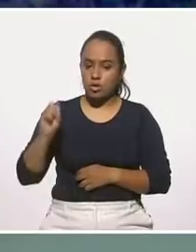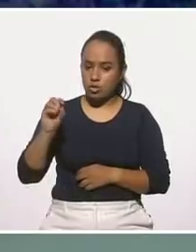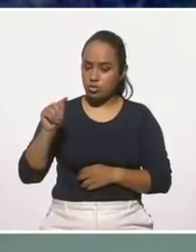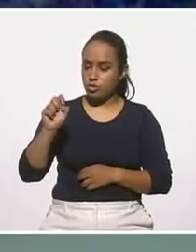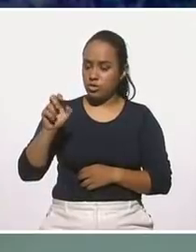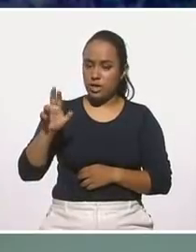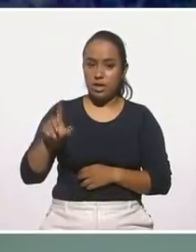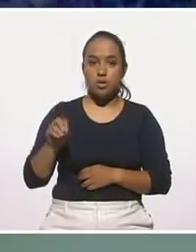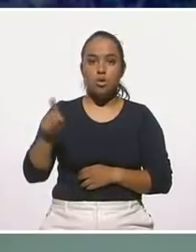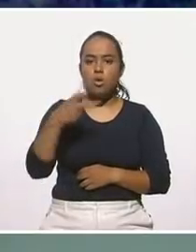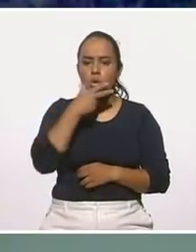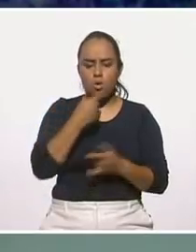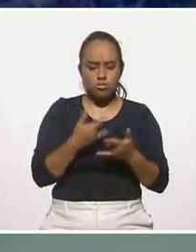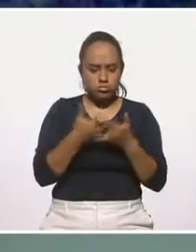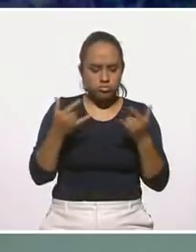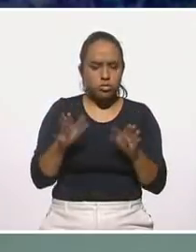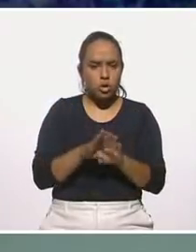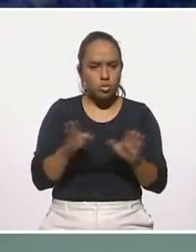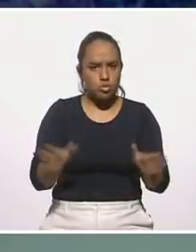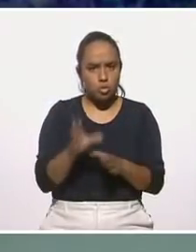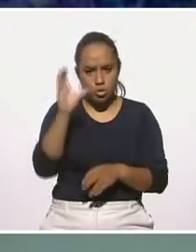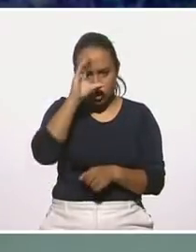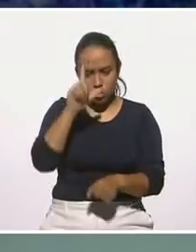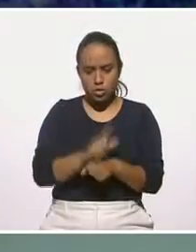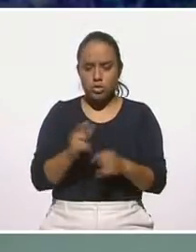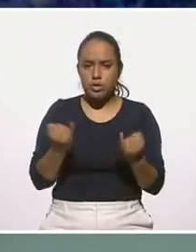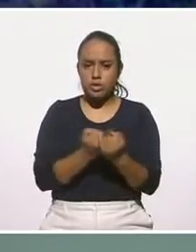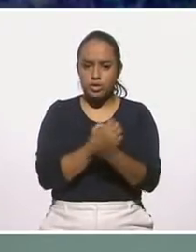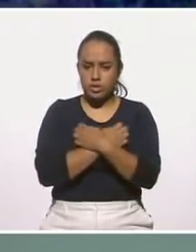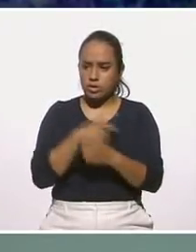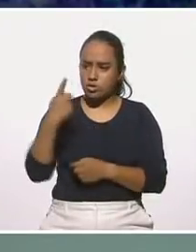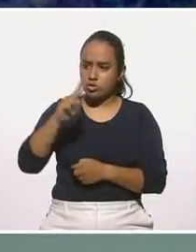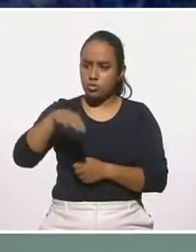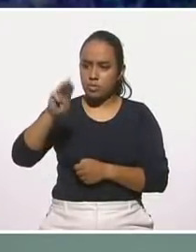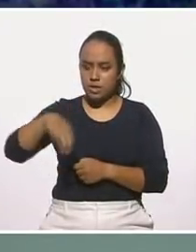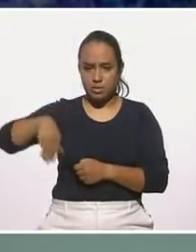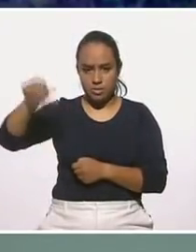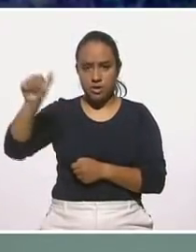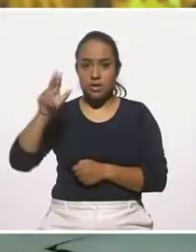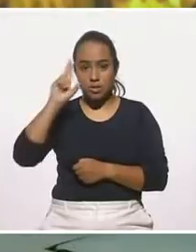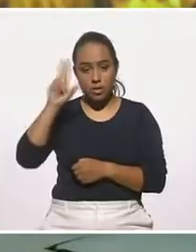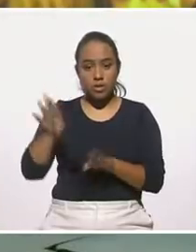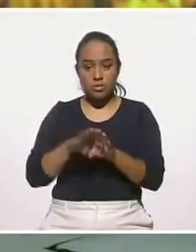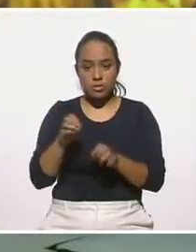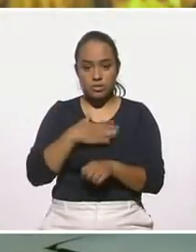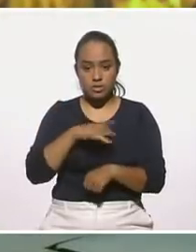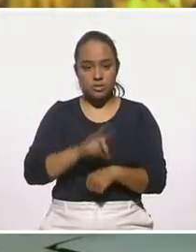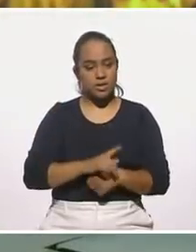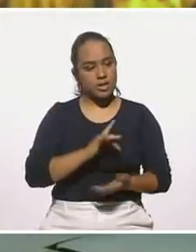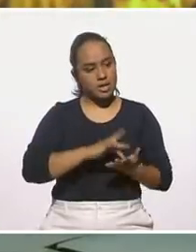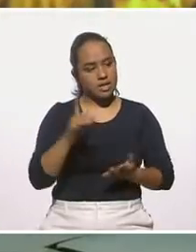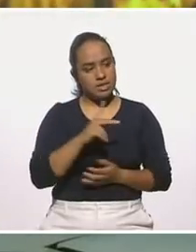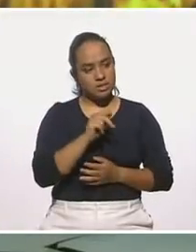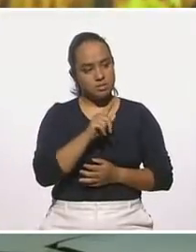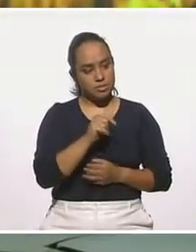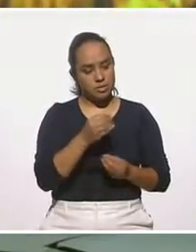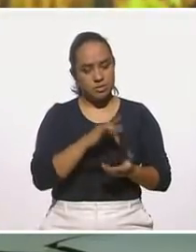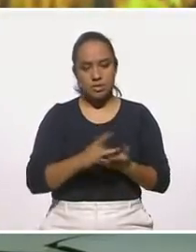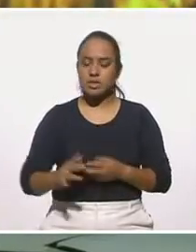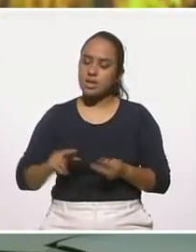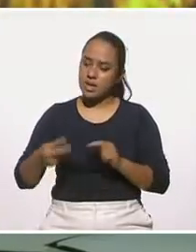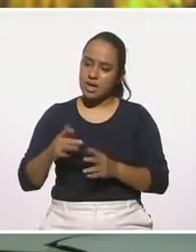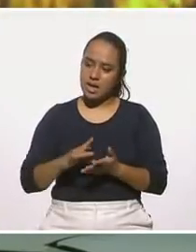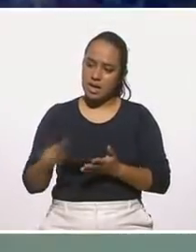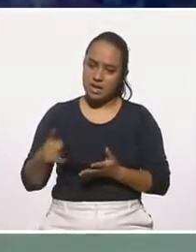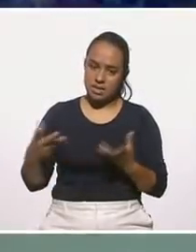Flores, él es cronista y promotor cultural y educativo en Milpalta. ¿Qué tal? Muy buenos días. Muchas gracias, Pamela, muchas gracias. Al contrario, gracias